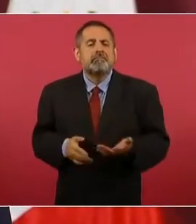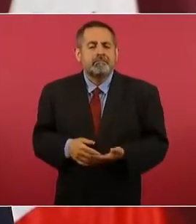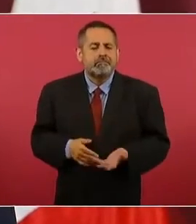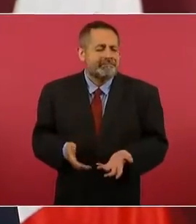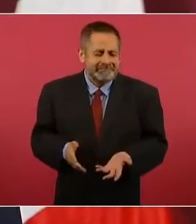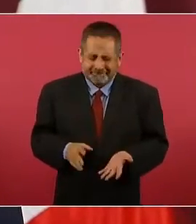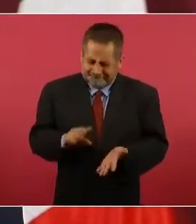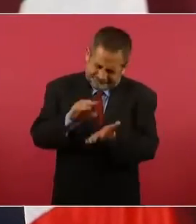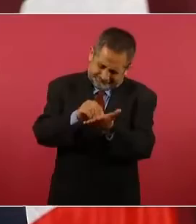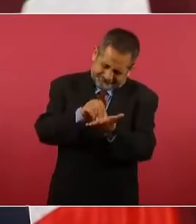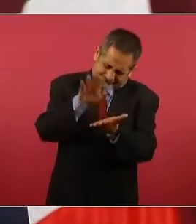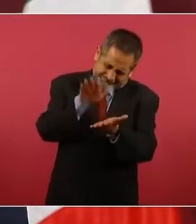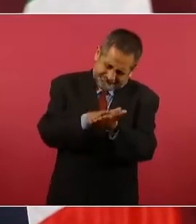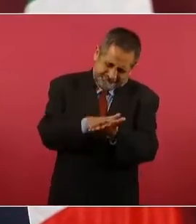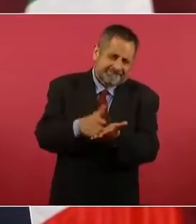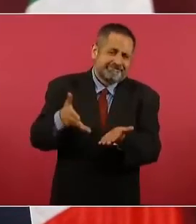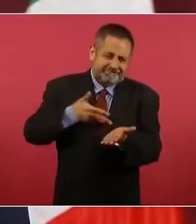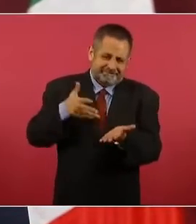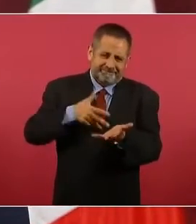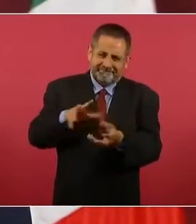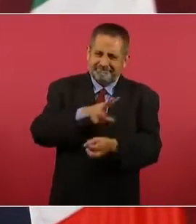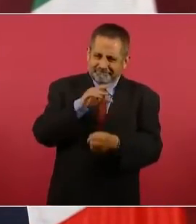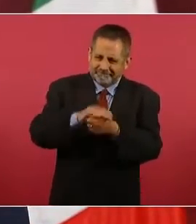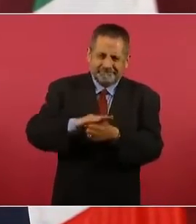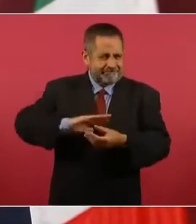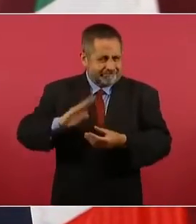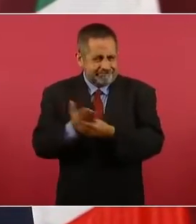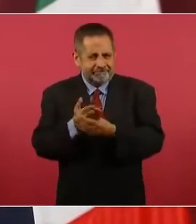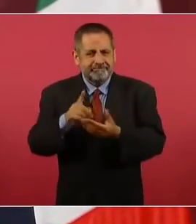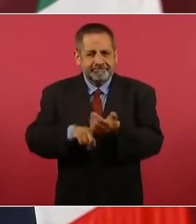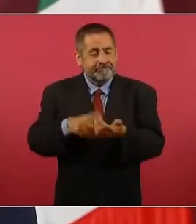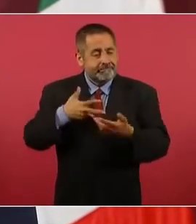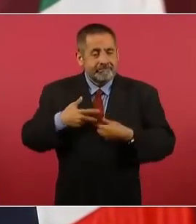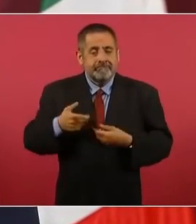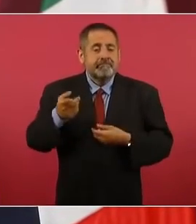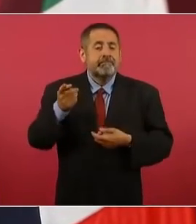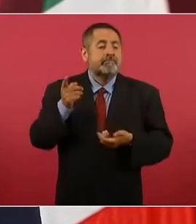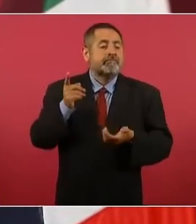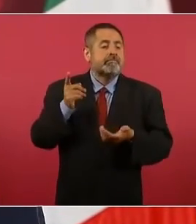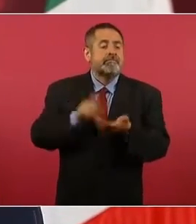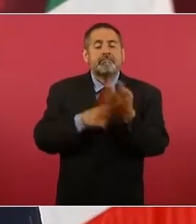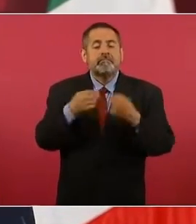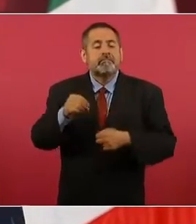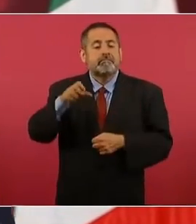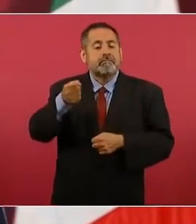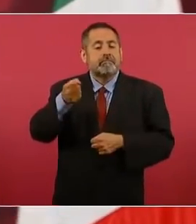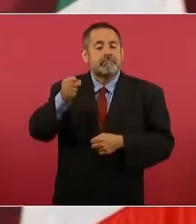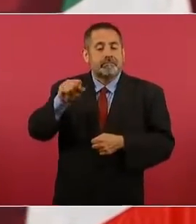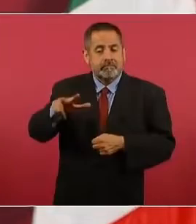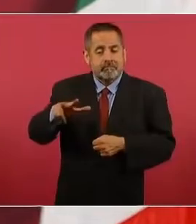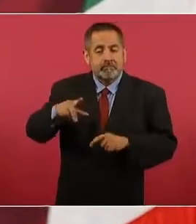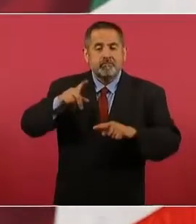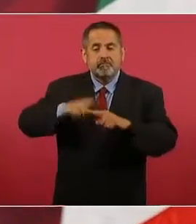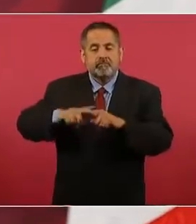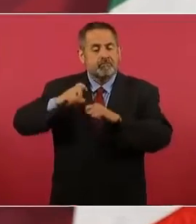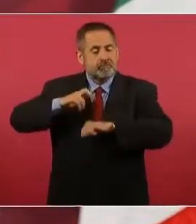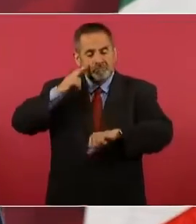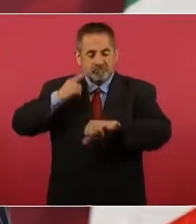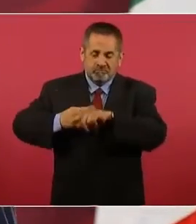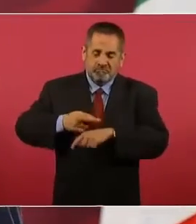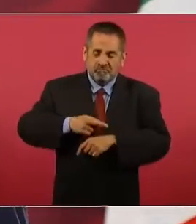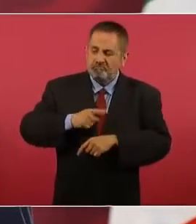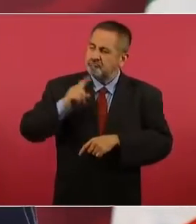Está hasta documentado que en el 68 quienes llevaron a cabo